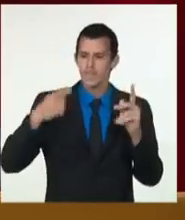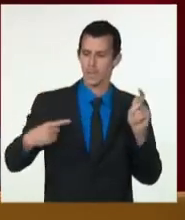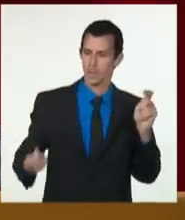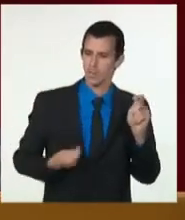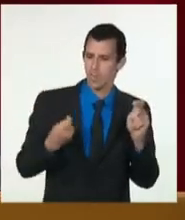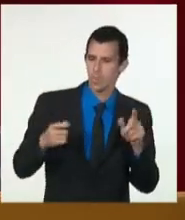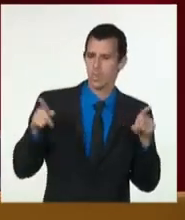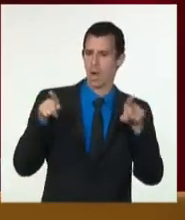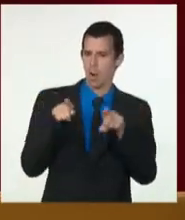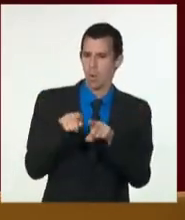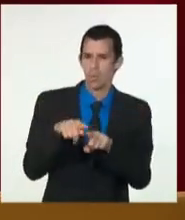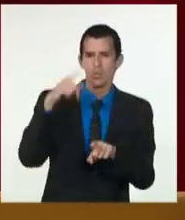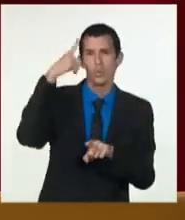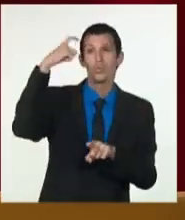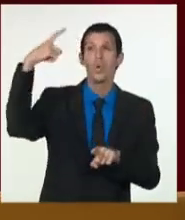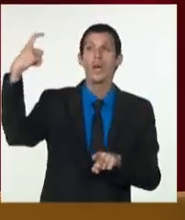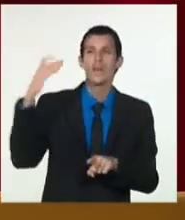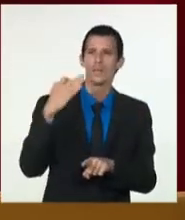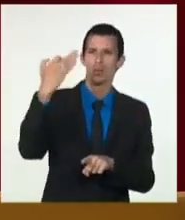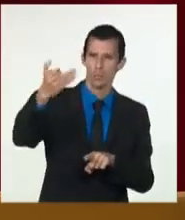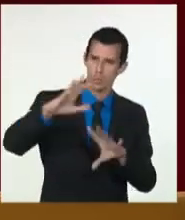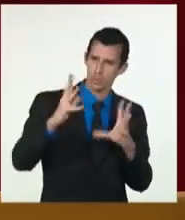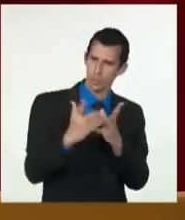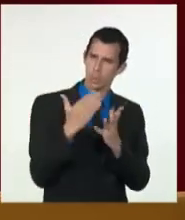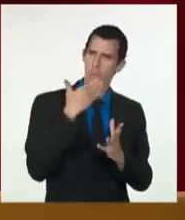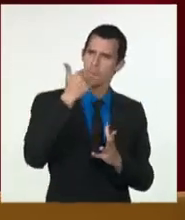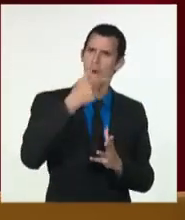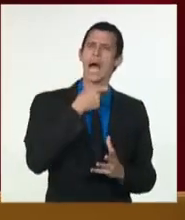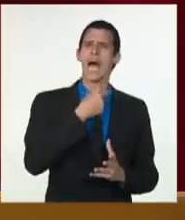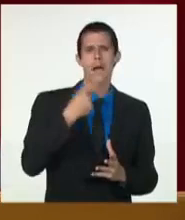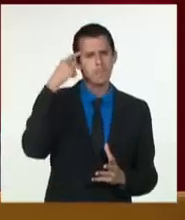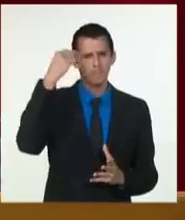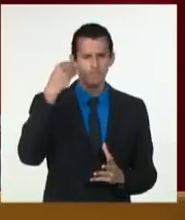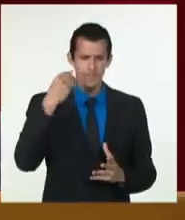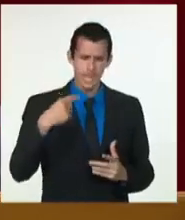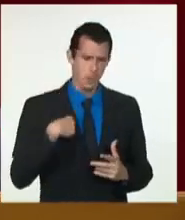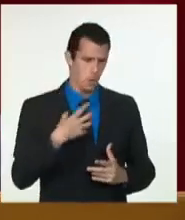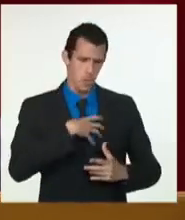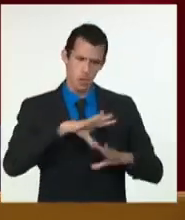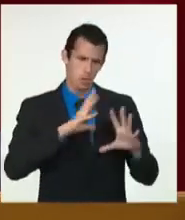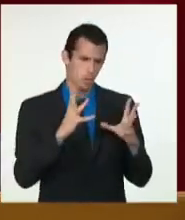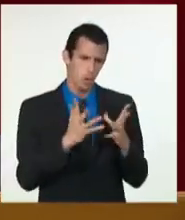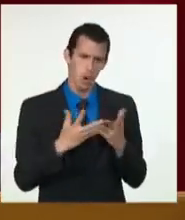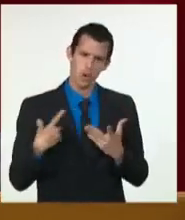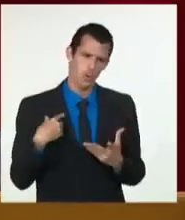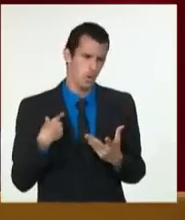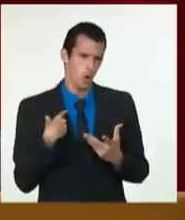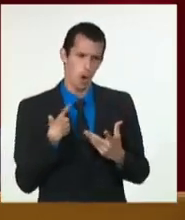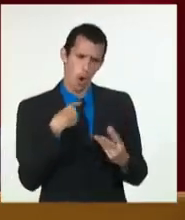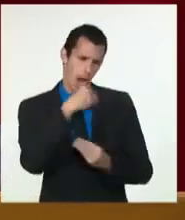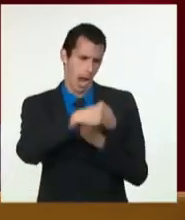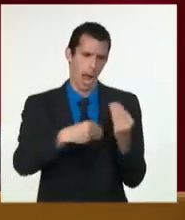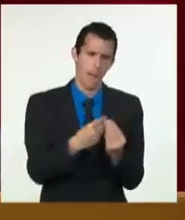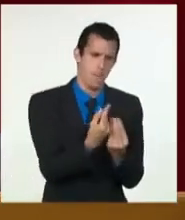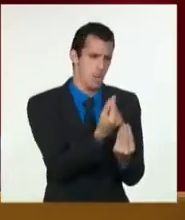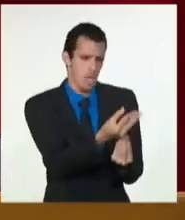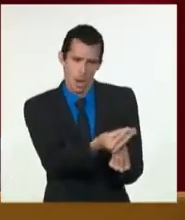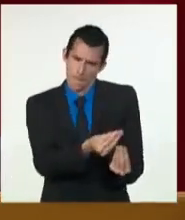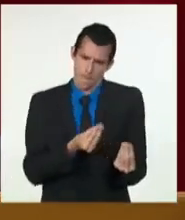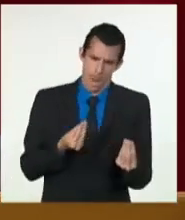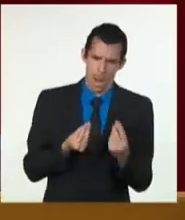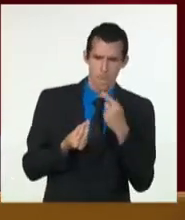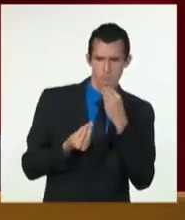o vendía lo que tenían en propiedad para emprender un viaje a Santiago de Cuba y vayamos.